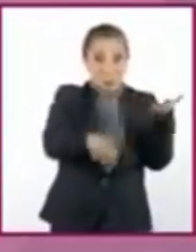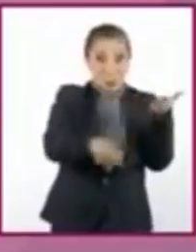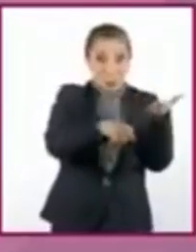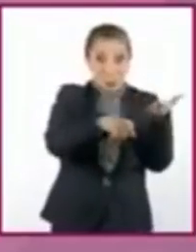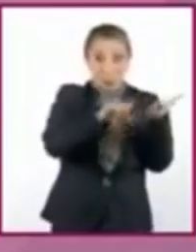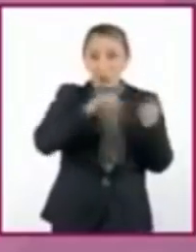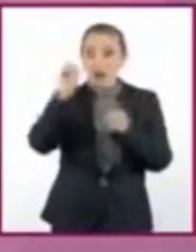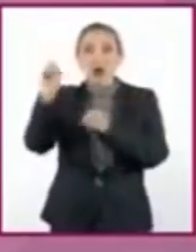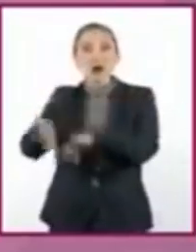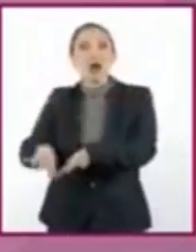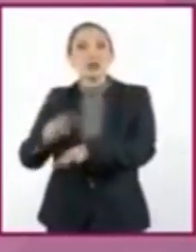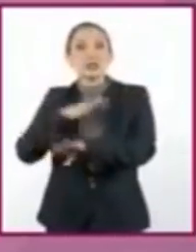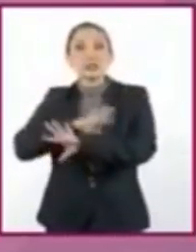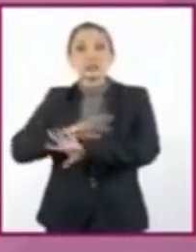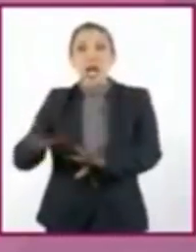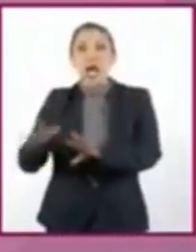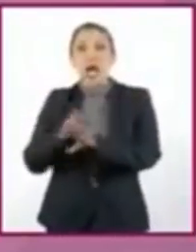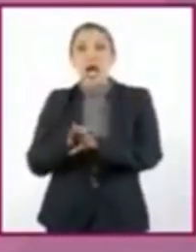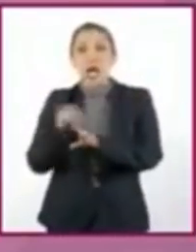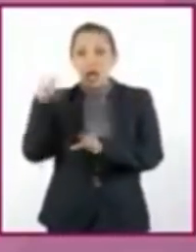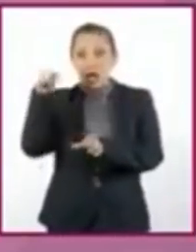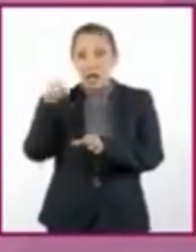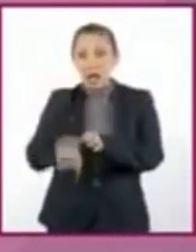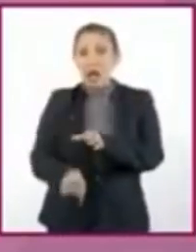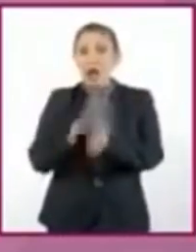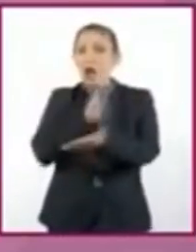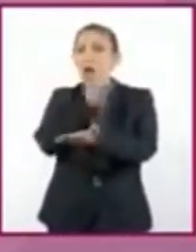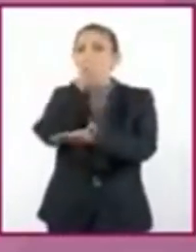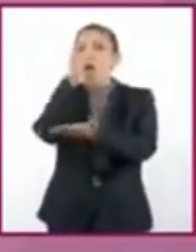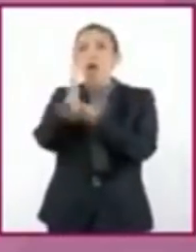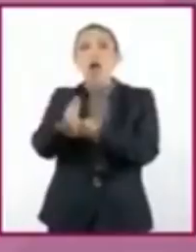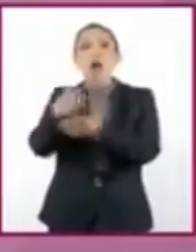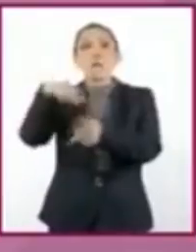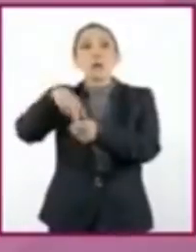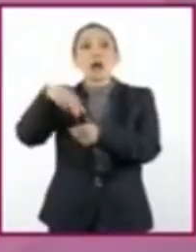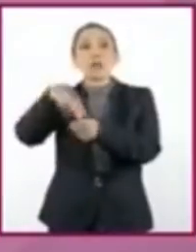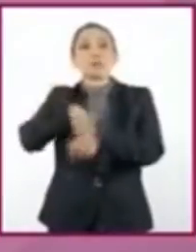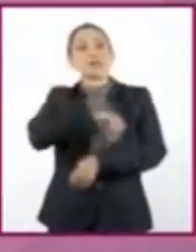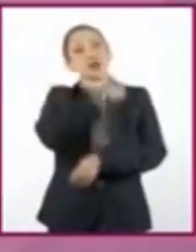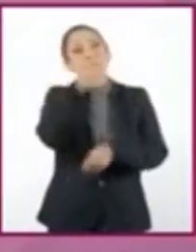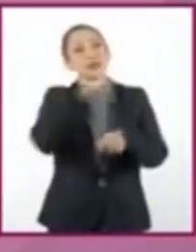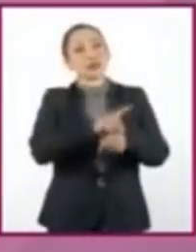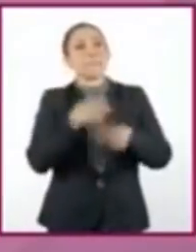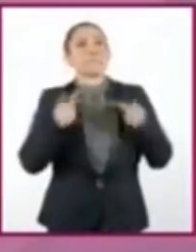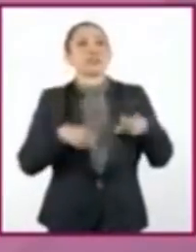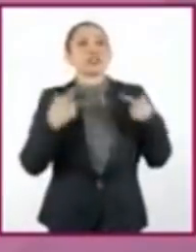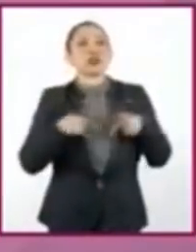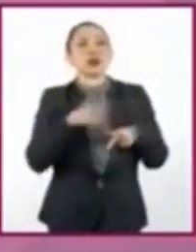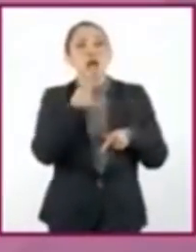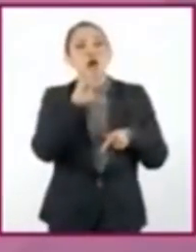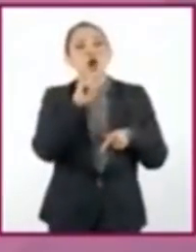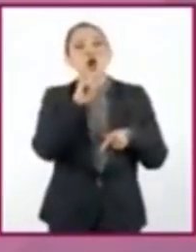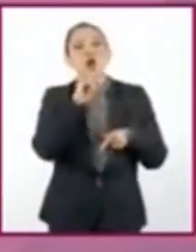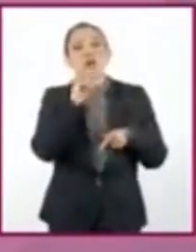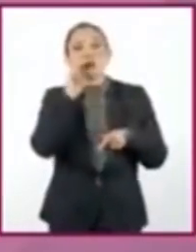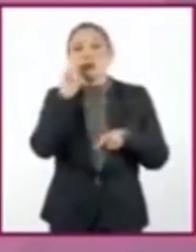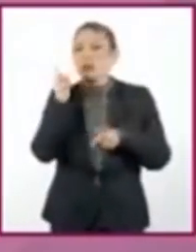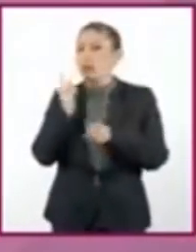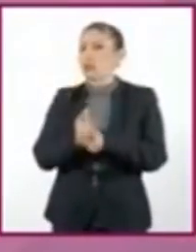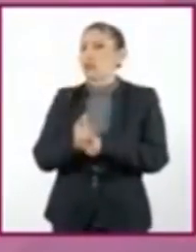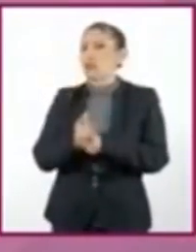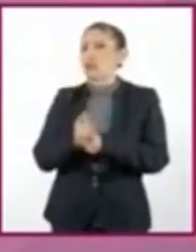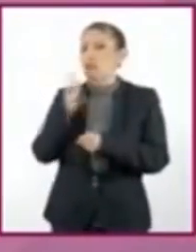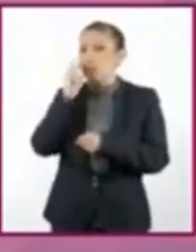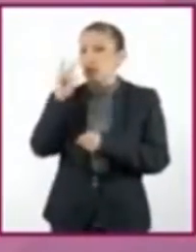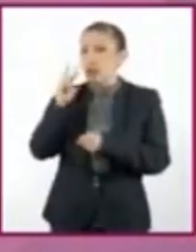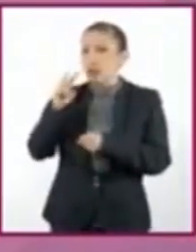ya había quedado bien internada en el parque. Al día siguiente, la gente de la colonia se percató de que salió